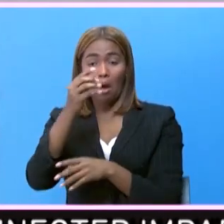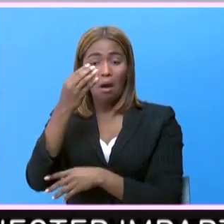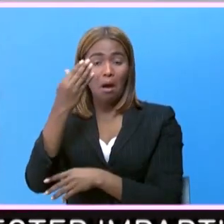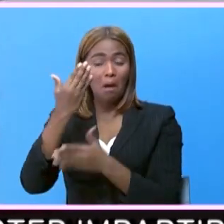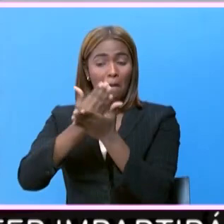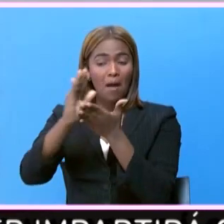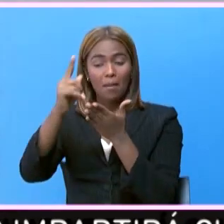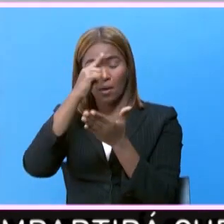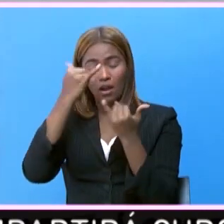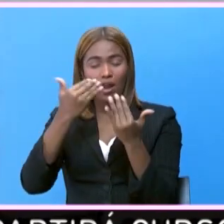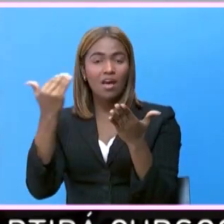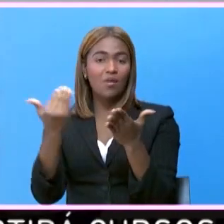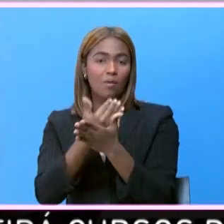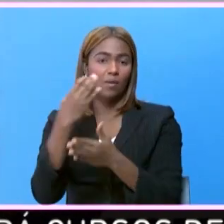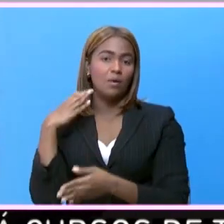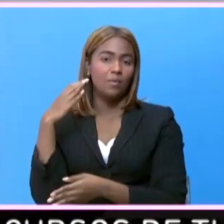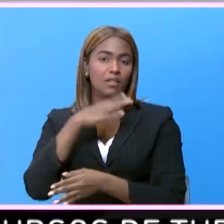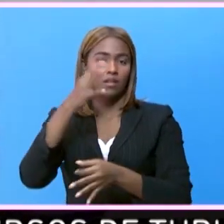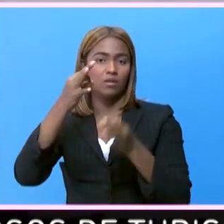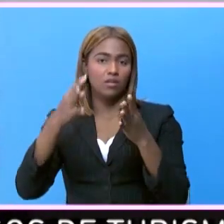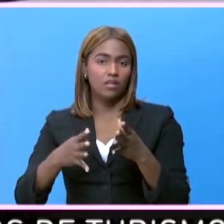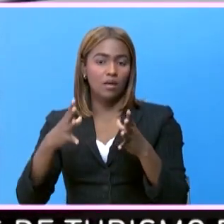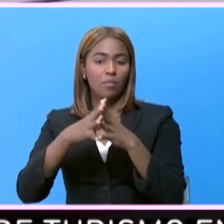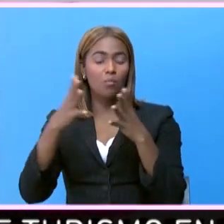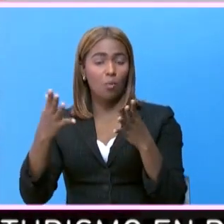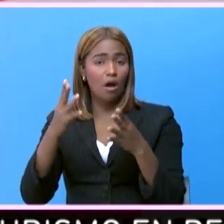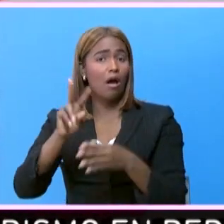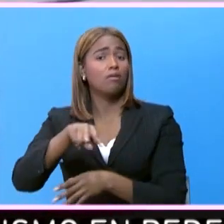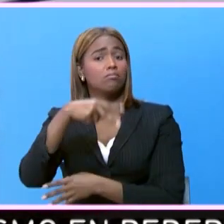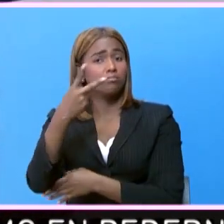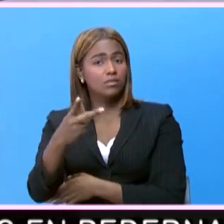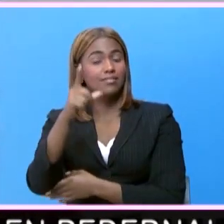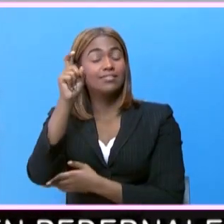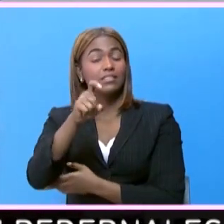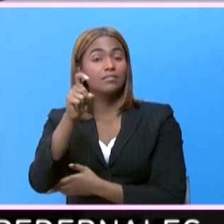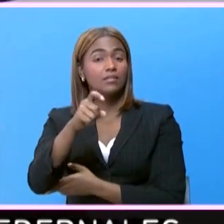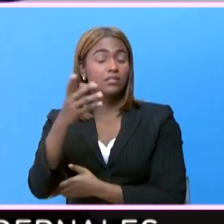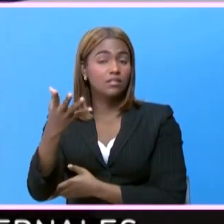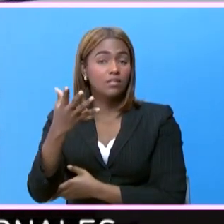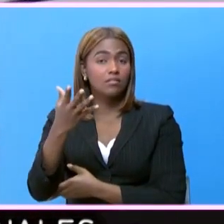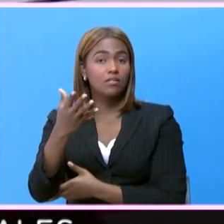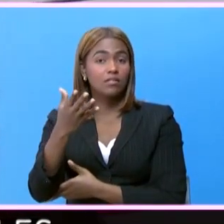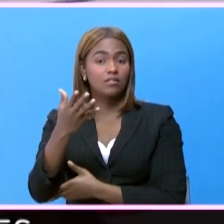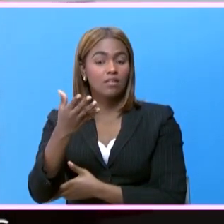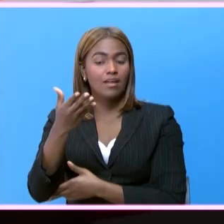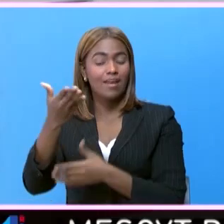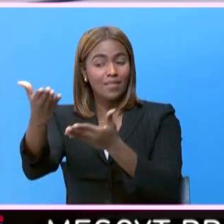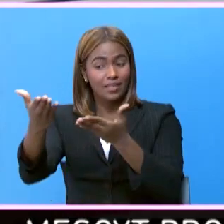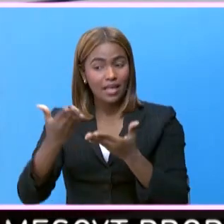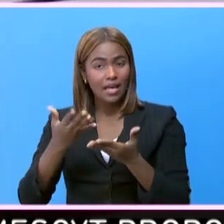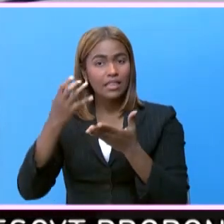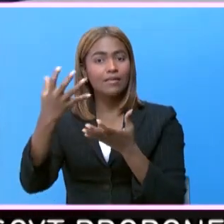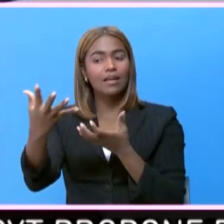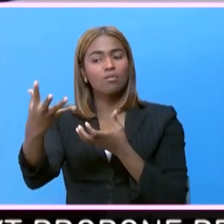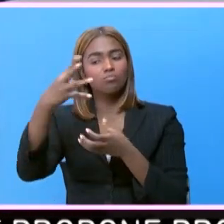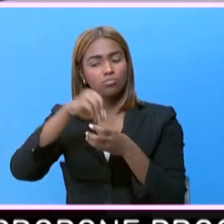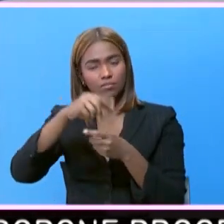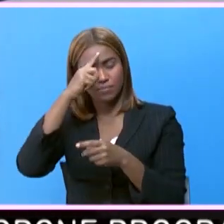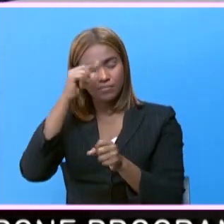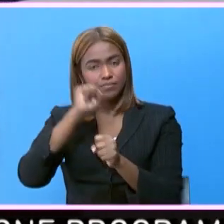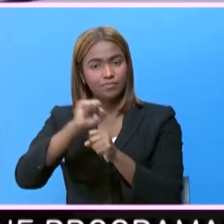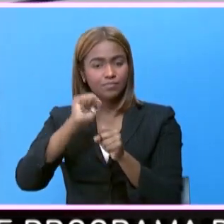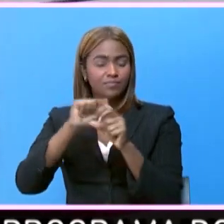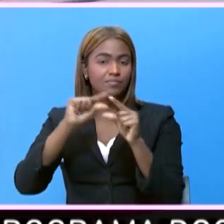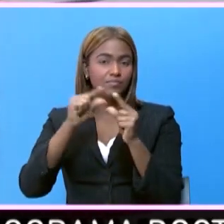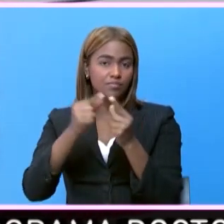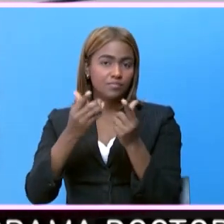por este nuevo comité ejecutivo. Muy por el contrario, le invitamos a que se reinserten a los trabajos de la